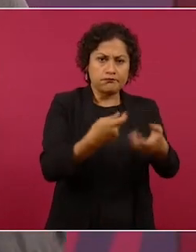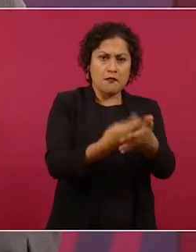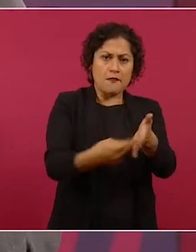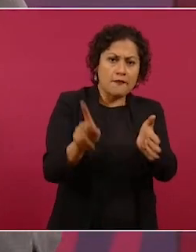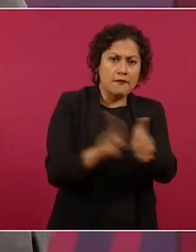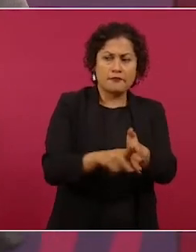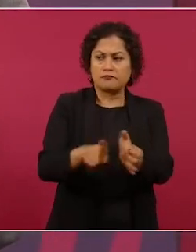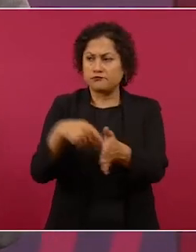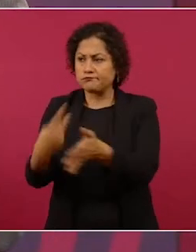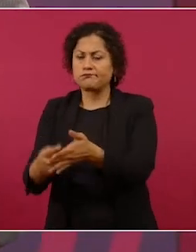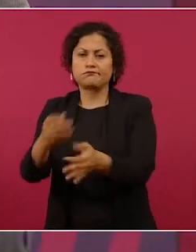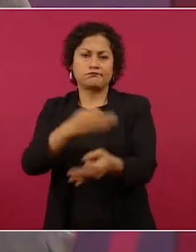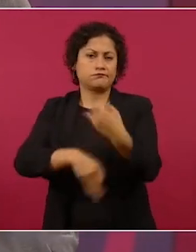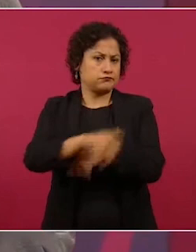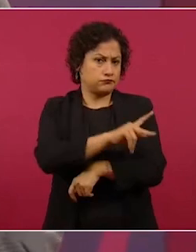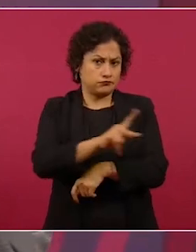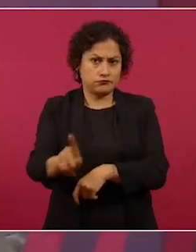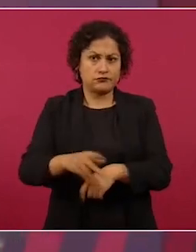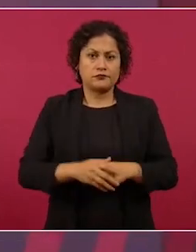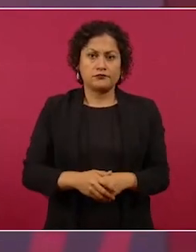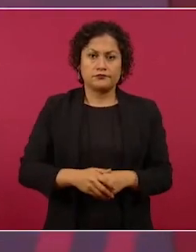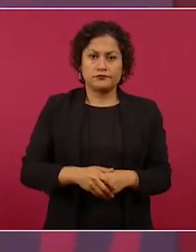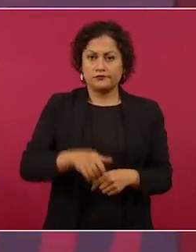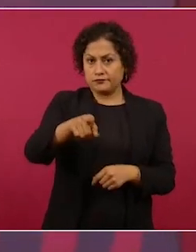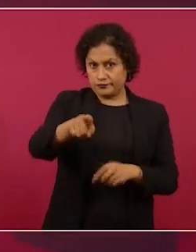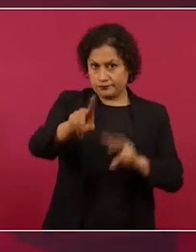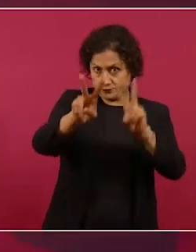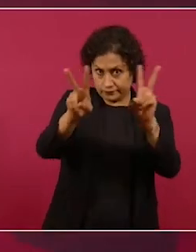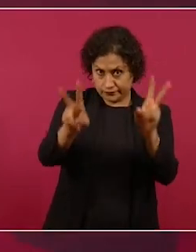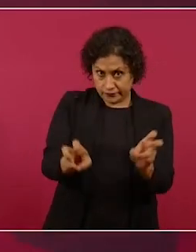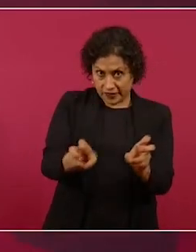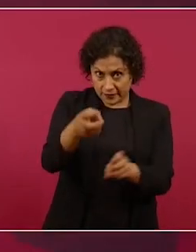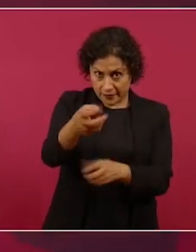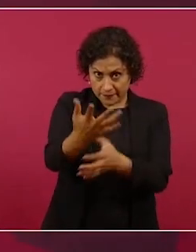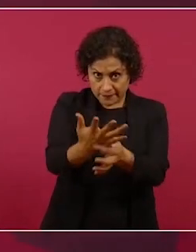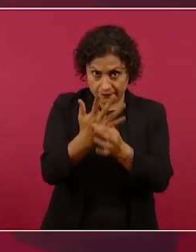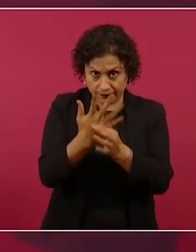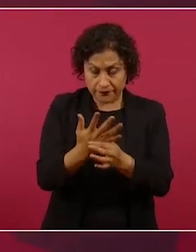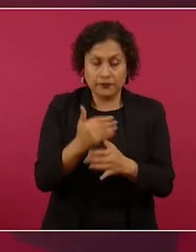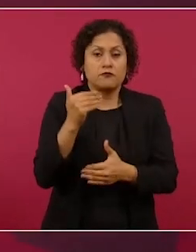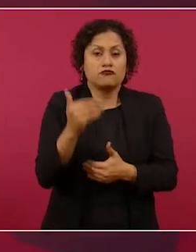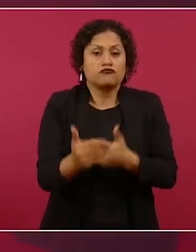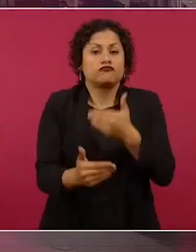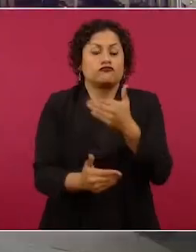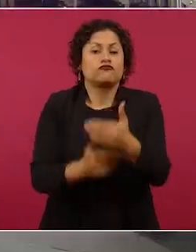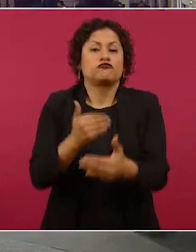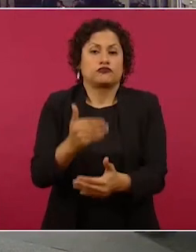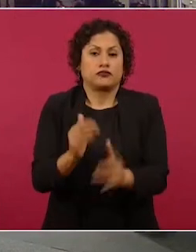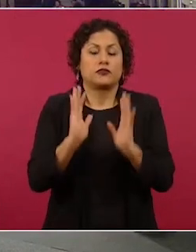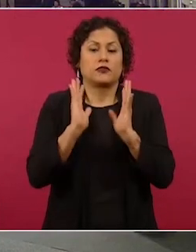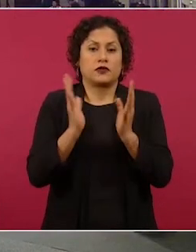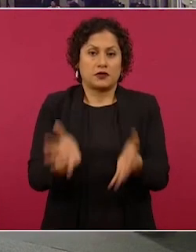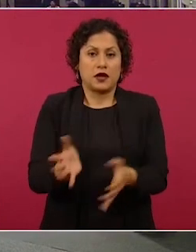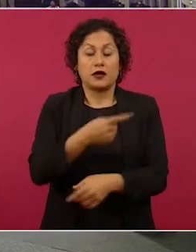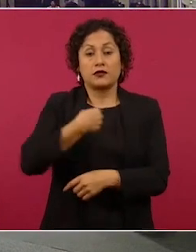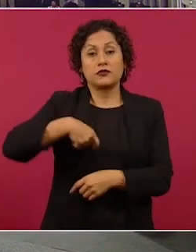Y en tu materia se está avanzando, es una indicación que hemos dado